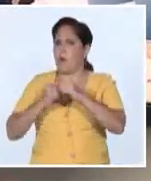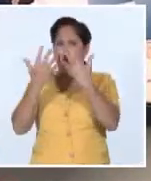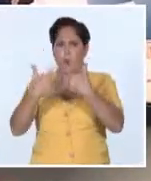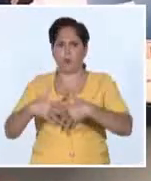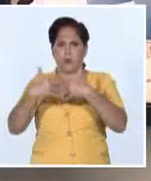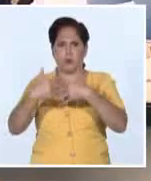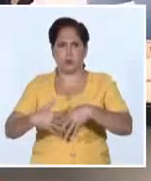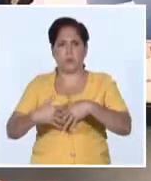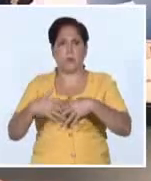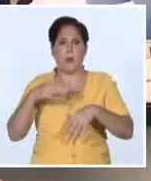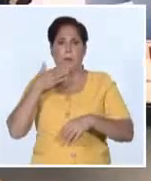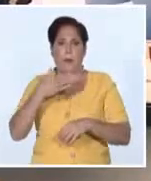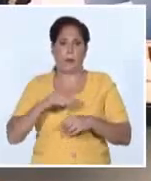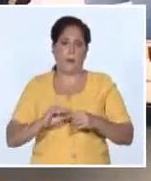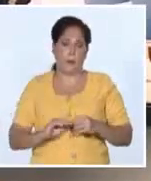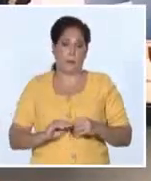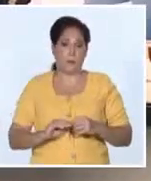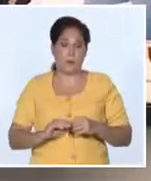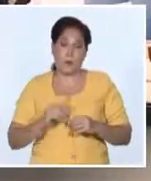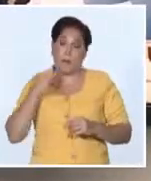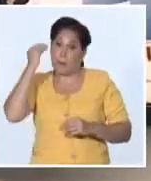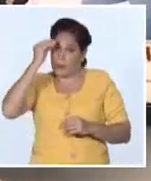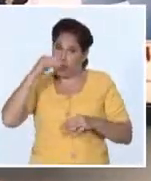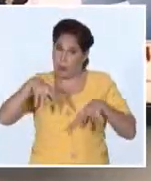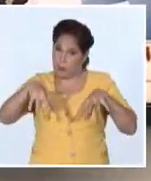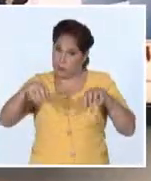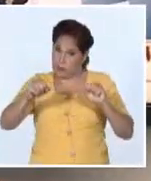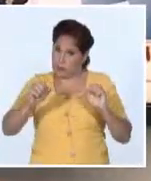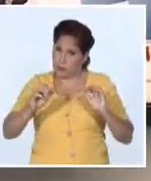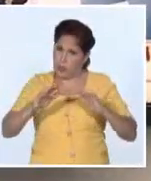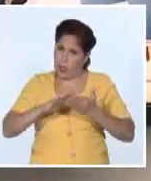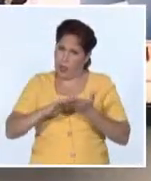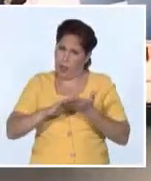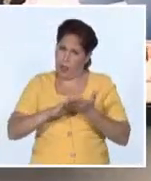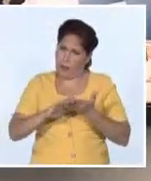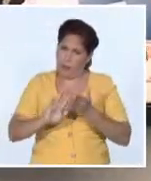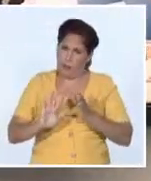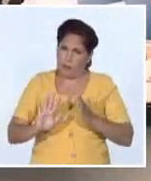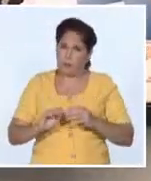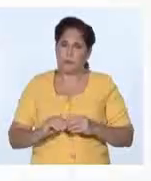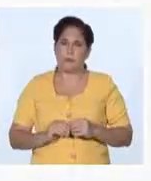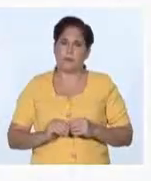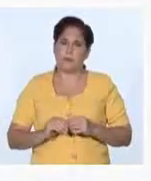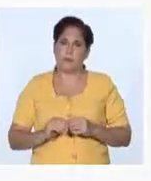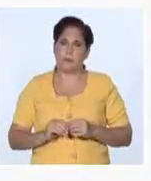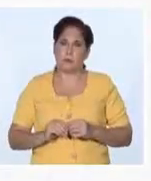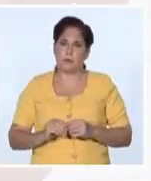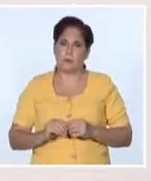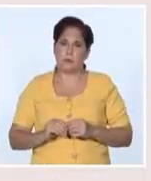previendo que la afectación esté en el orden de los 200 MW para el día de hoy. No tenemos unidades térmicas en averí.